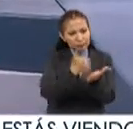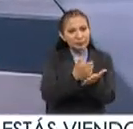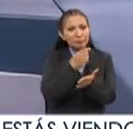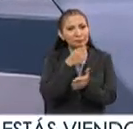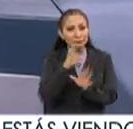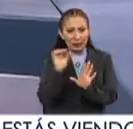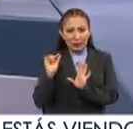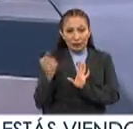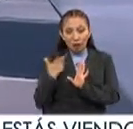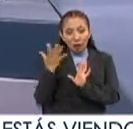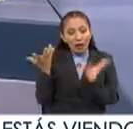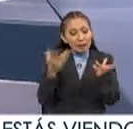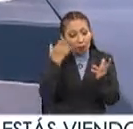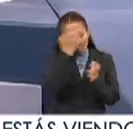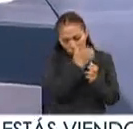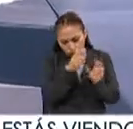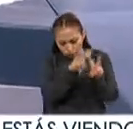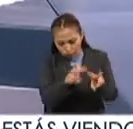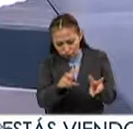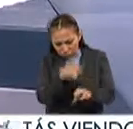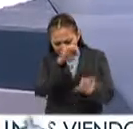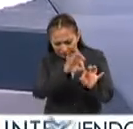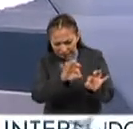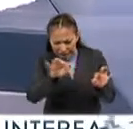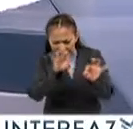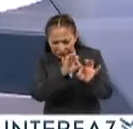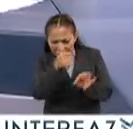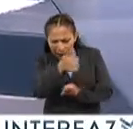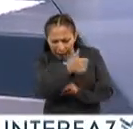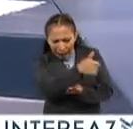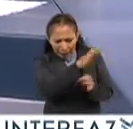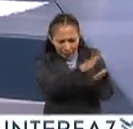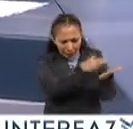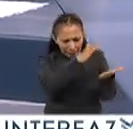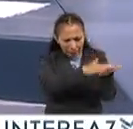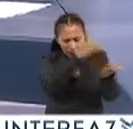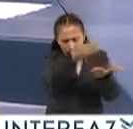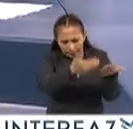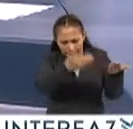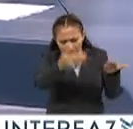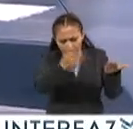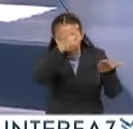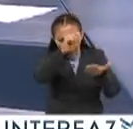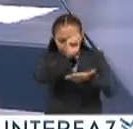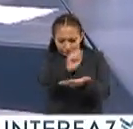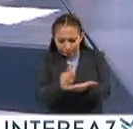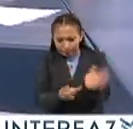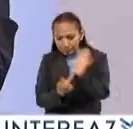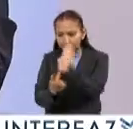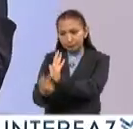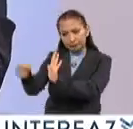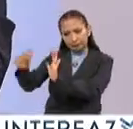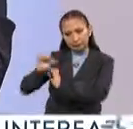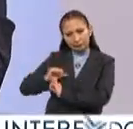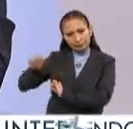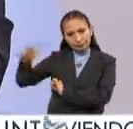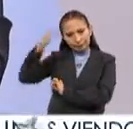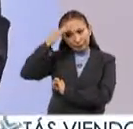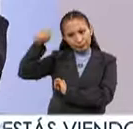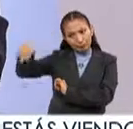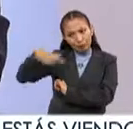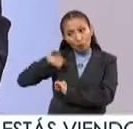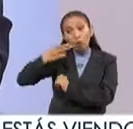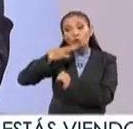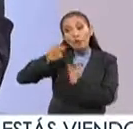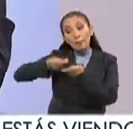que comentabas hace un momento, hacer un análisis muy detallado de cada una para poder elaborar un documento y presentárselo a las autoridades para